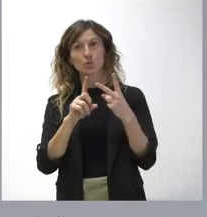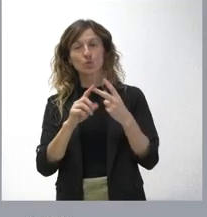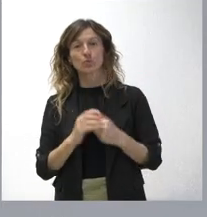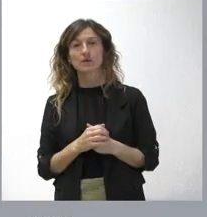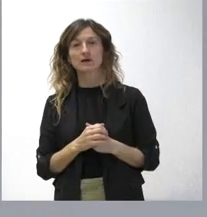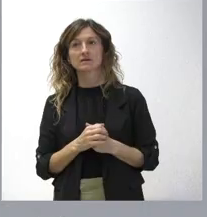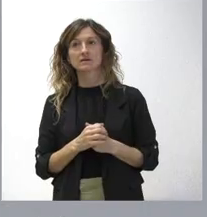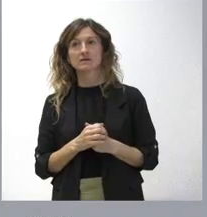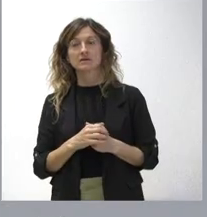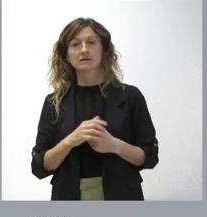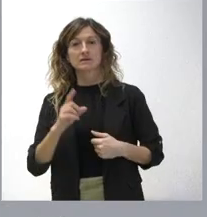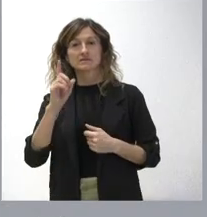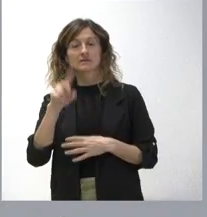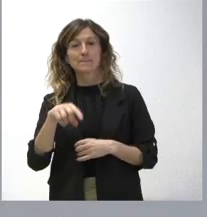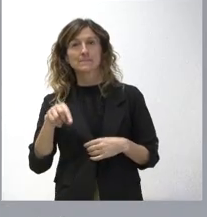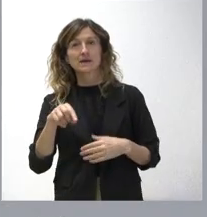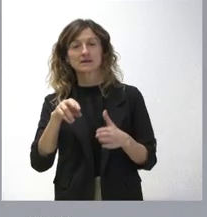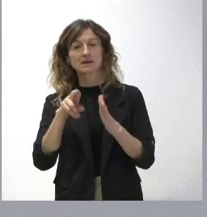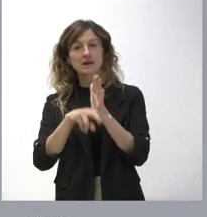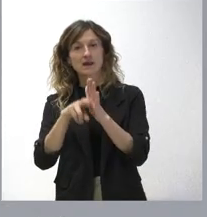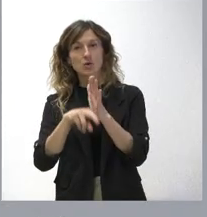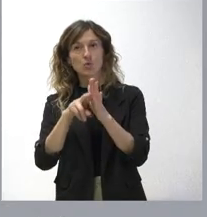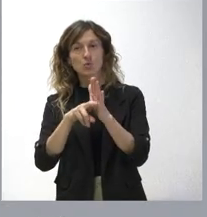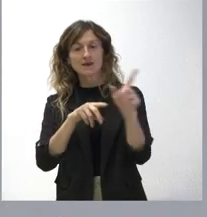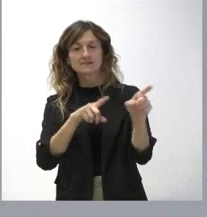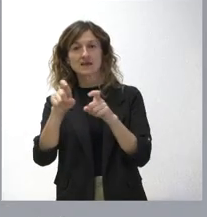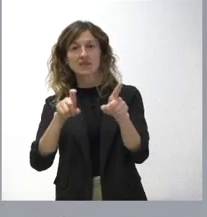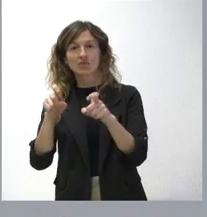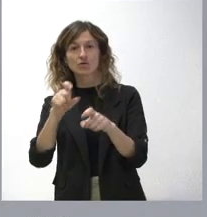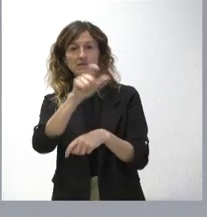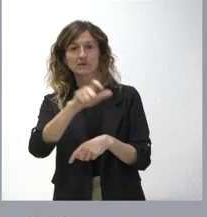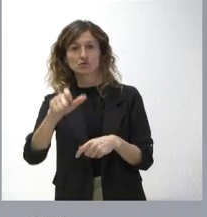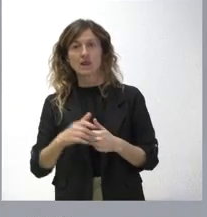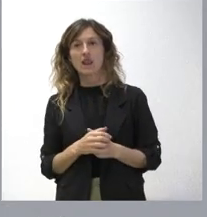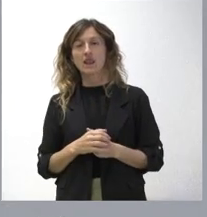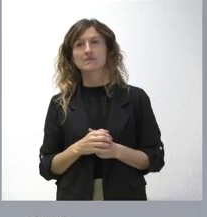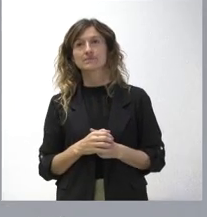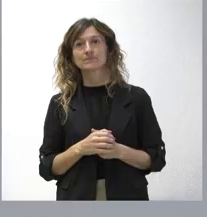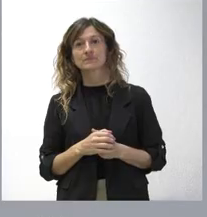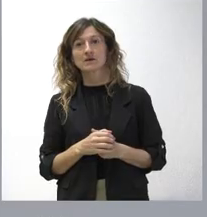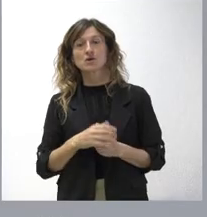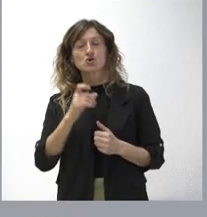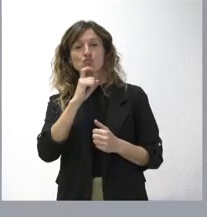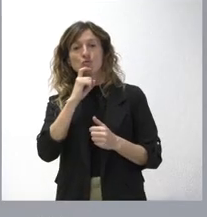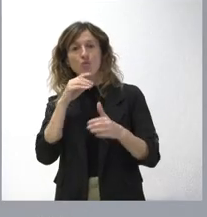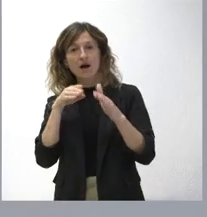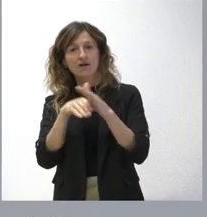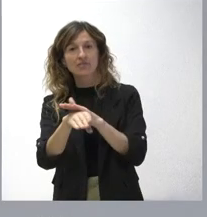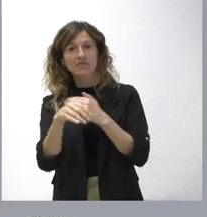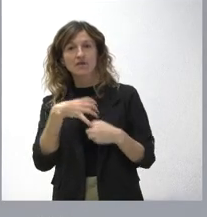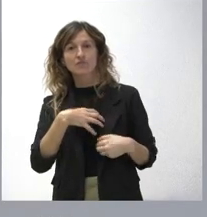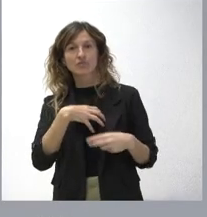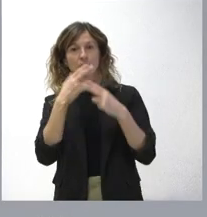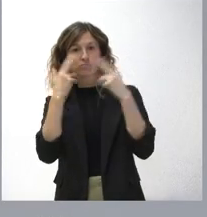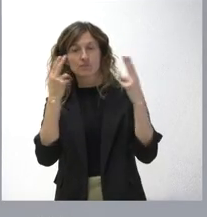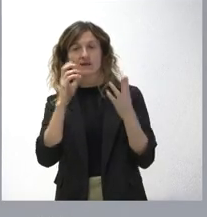regulan en este proyecto de ley, en este anteproyecto, la selección de personal como se accede a la función pública de Castilla